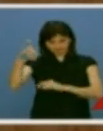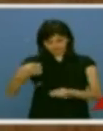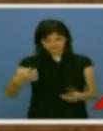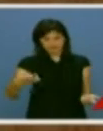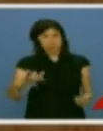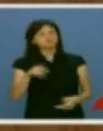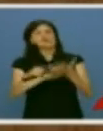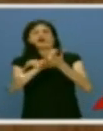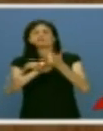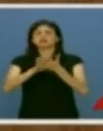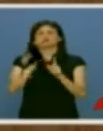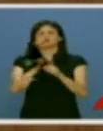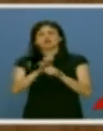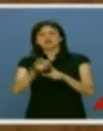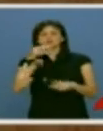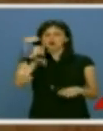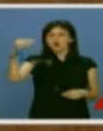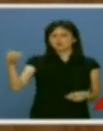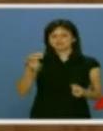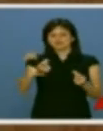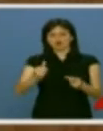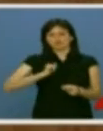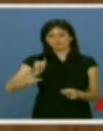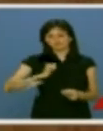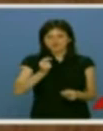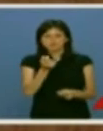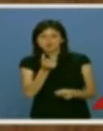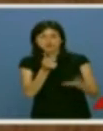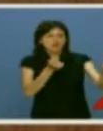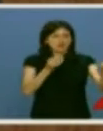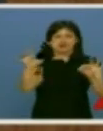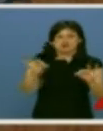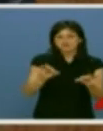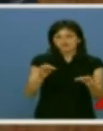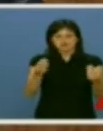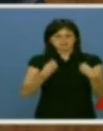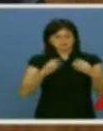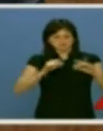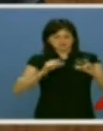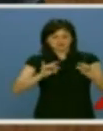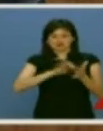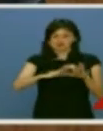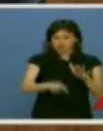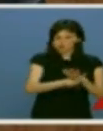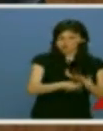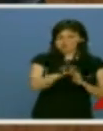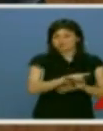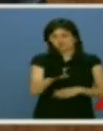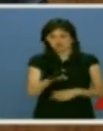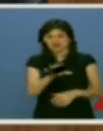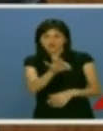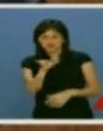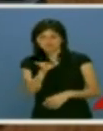Hablaremos de jóvenes y de cómo generar oportunidades en Castilla y León para que puedan al menos elegir si quieren seguir viviendo en su tierra. Hablaremos de educación,